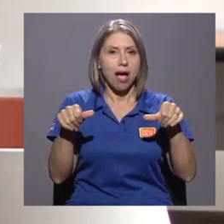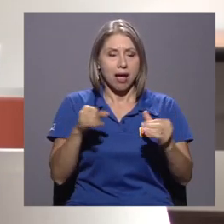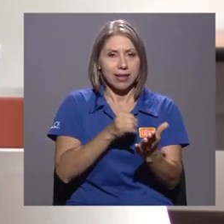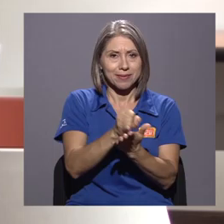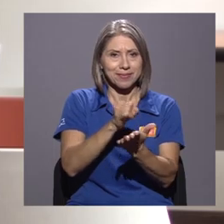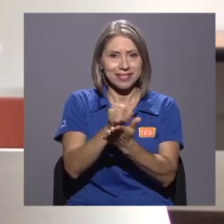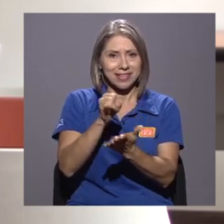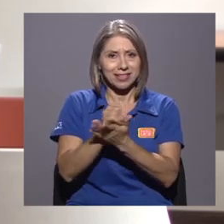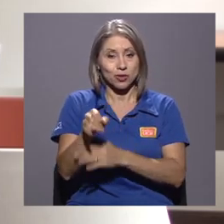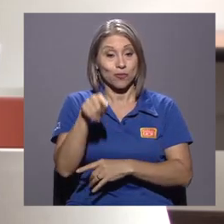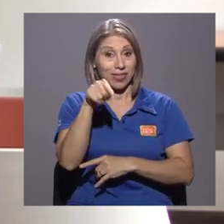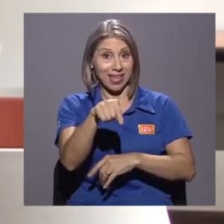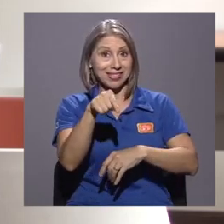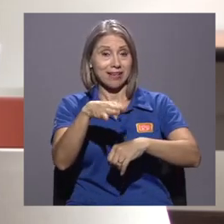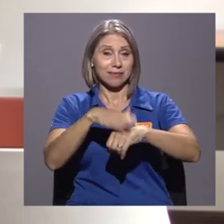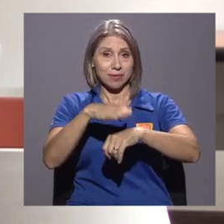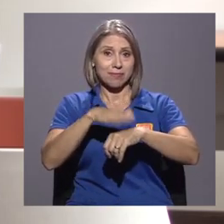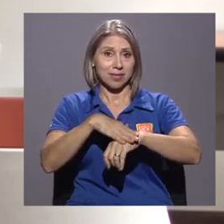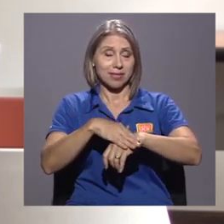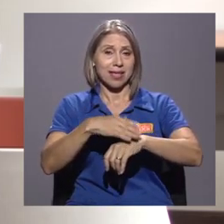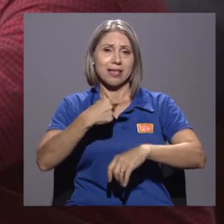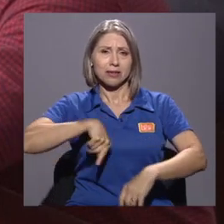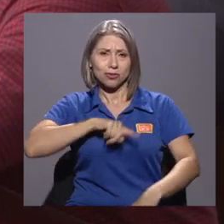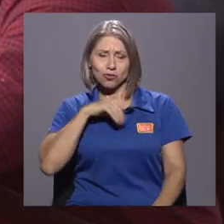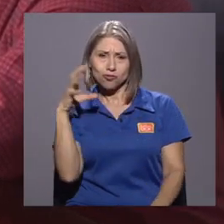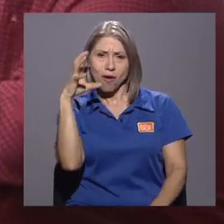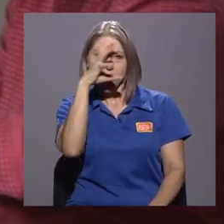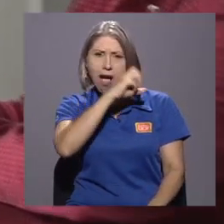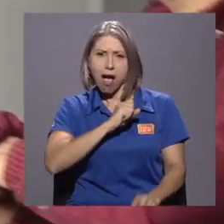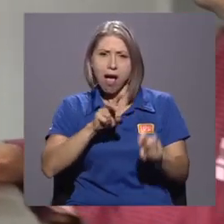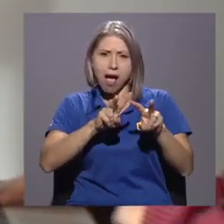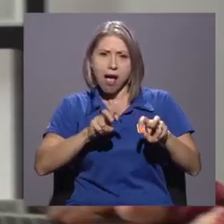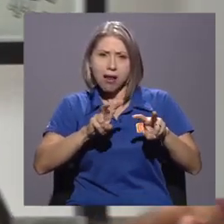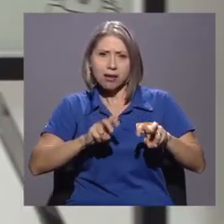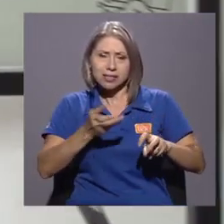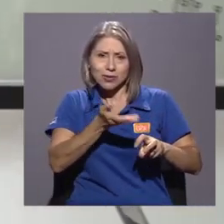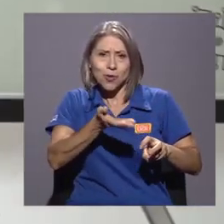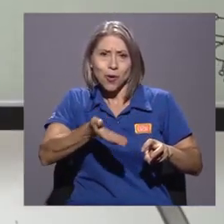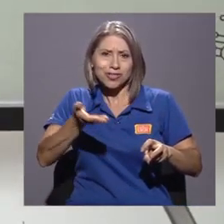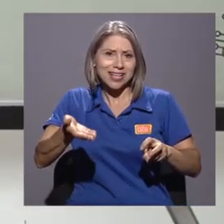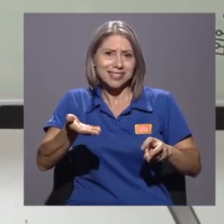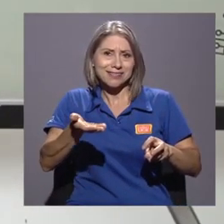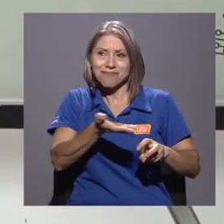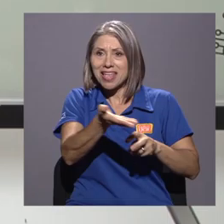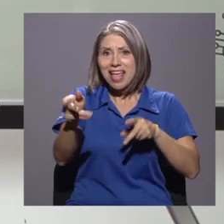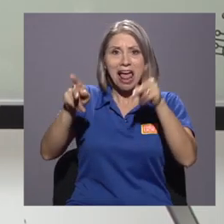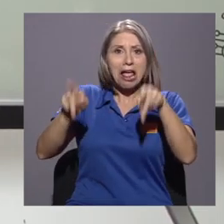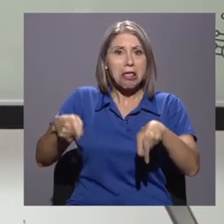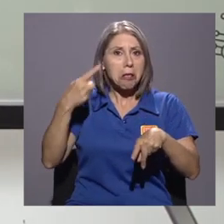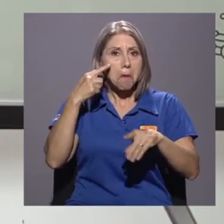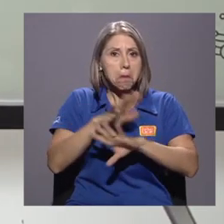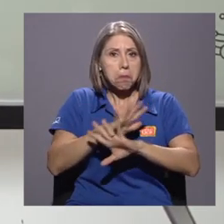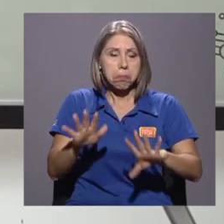esta área es la que nos permite detectar y analizar estas cosas que la gente usualmente no ve.